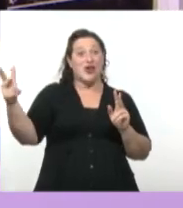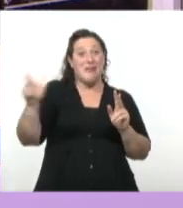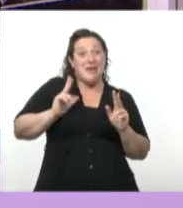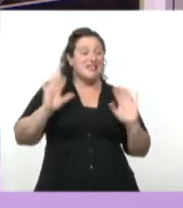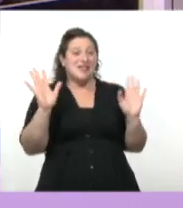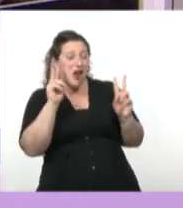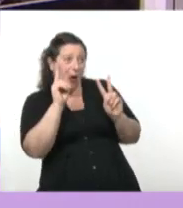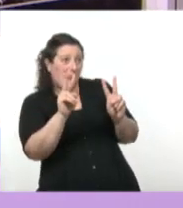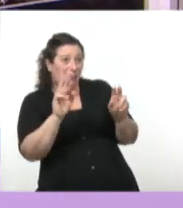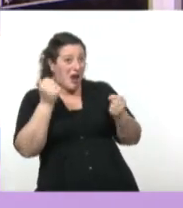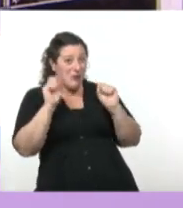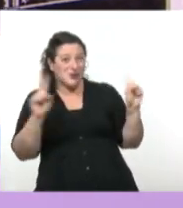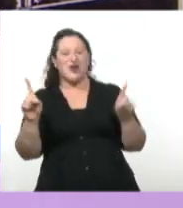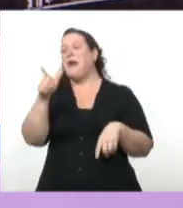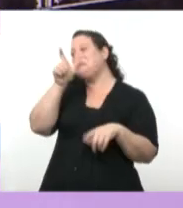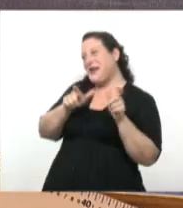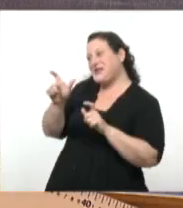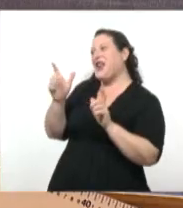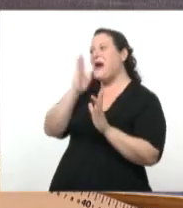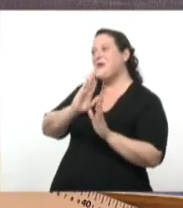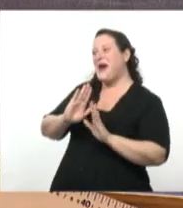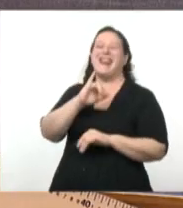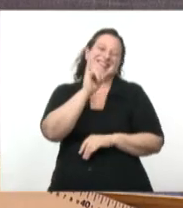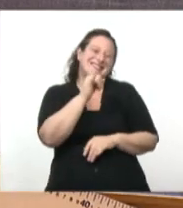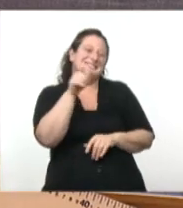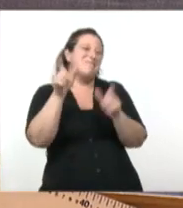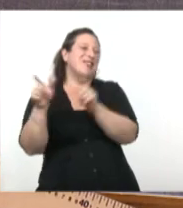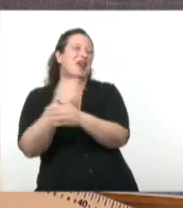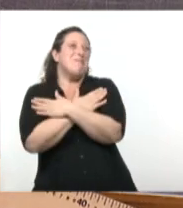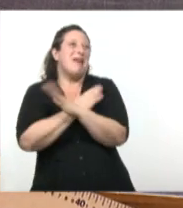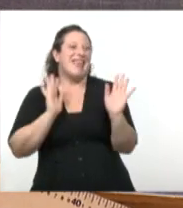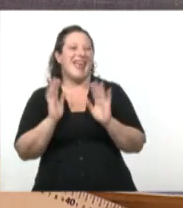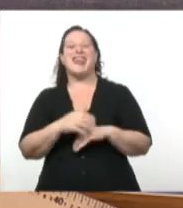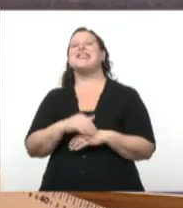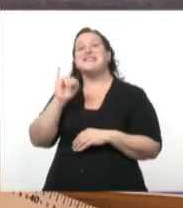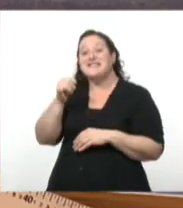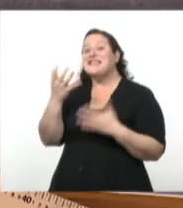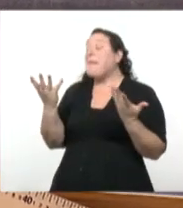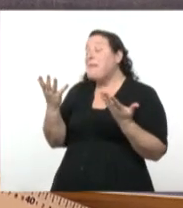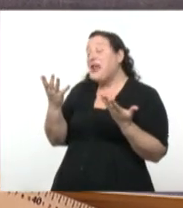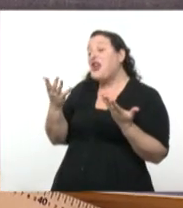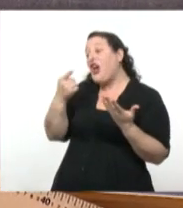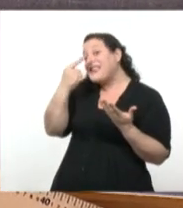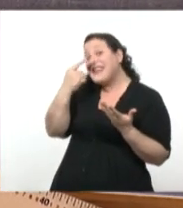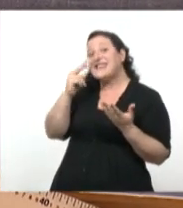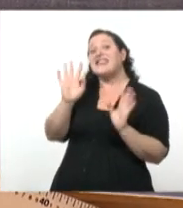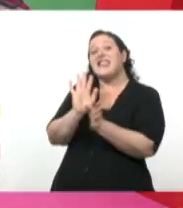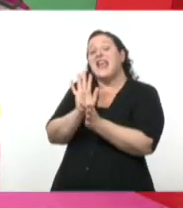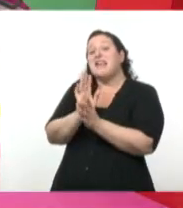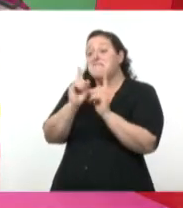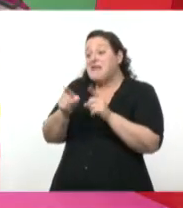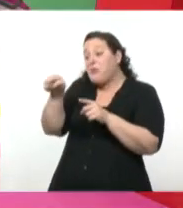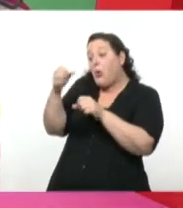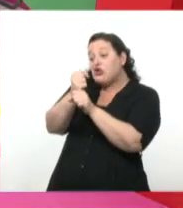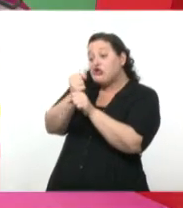la gente que te quiere, sobre todo. Obvio. Es buena. No, bueno, pero está bueno el ejercicio, más vos que trabajás en esto, digo, de verse, para